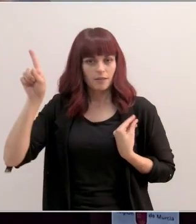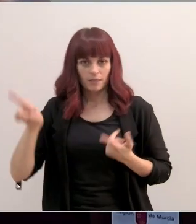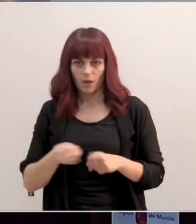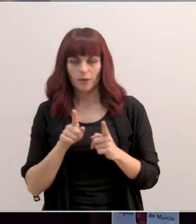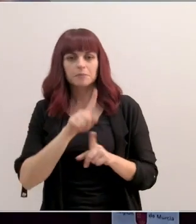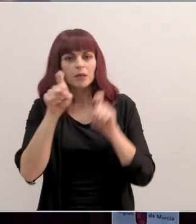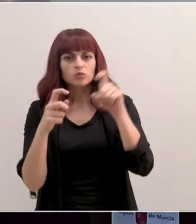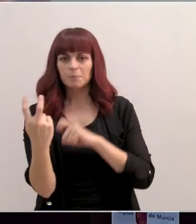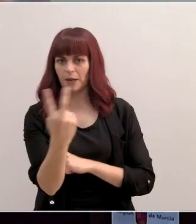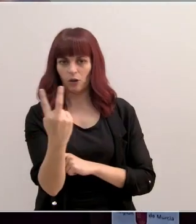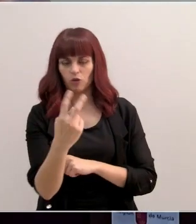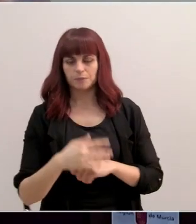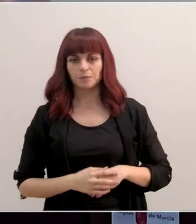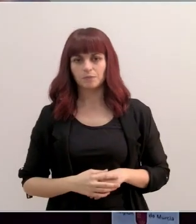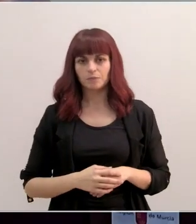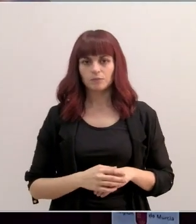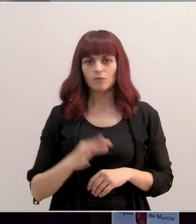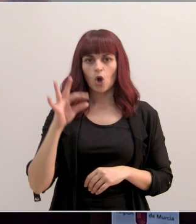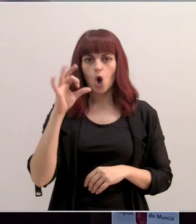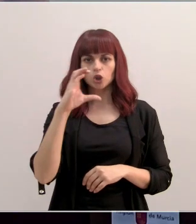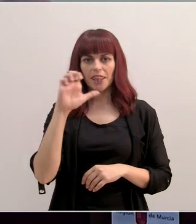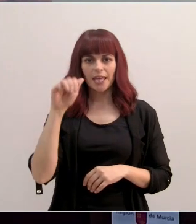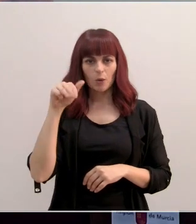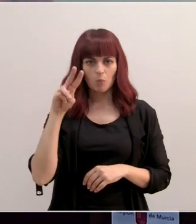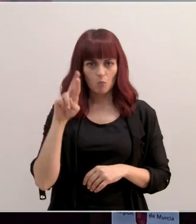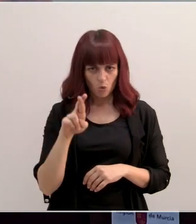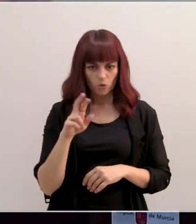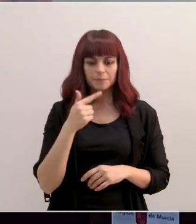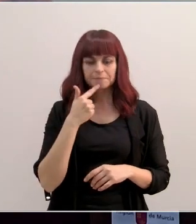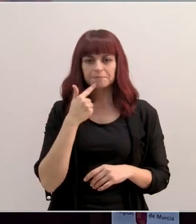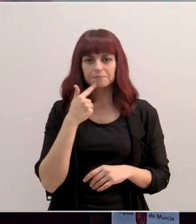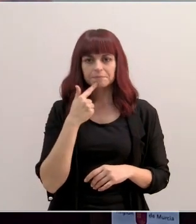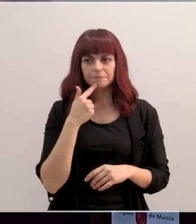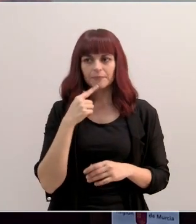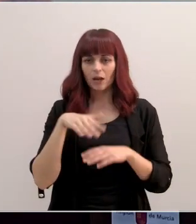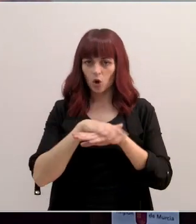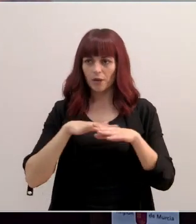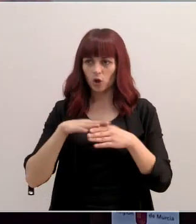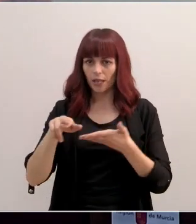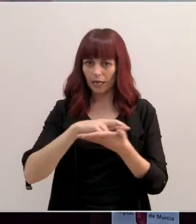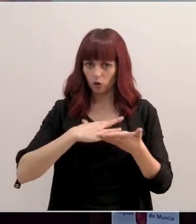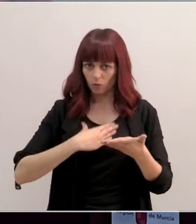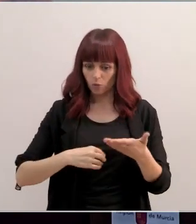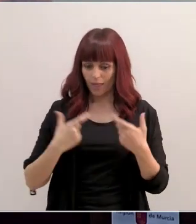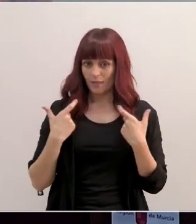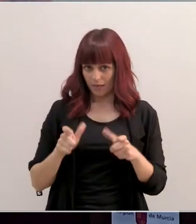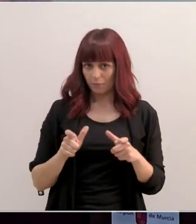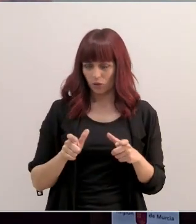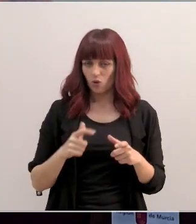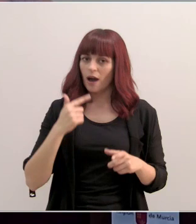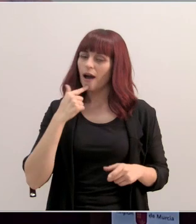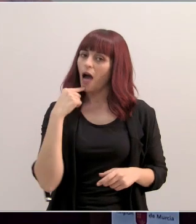para ambos. Creo que Ostemur ha llegado a plantear al Gobierno autonómico, a través de su departamento, consejera,